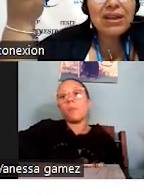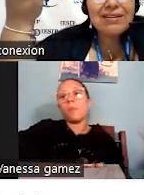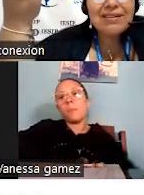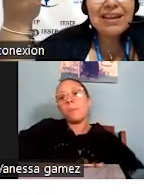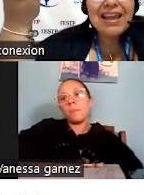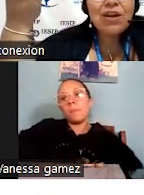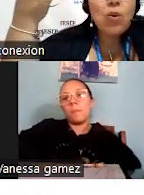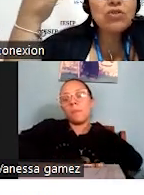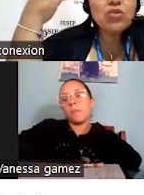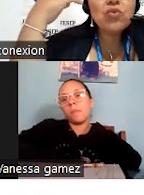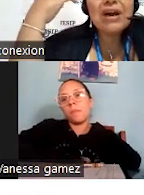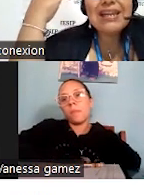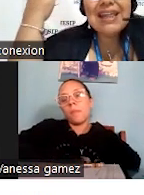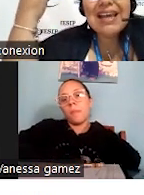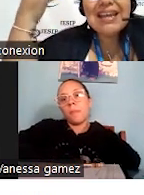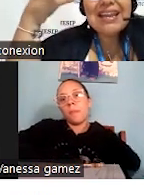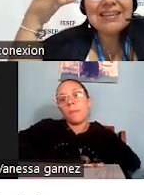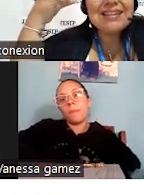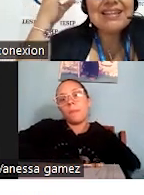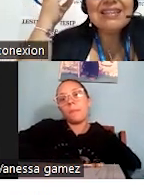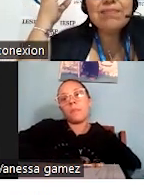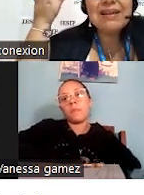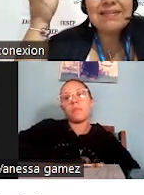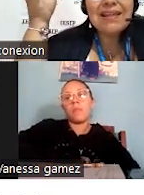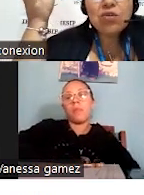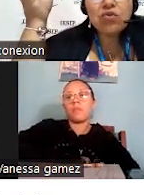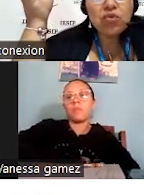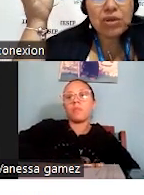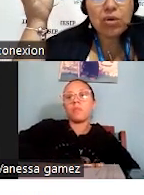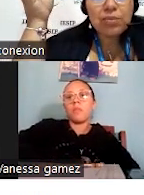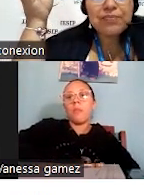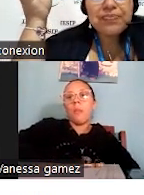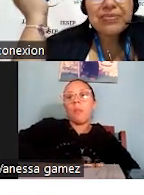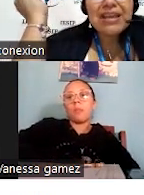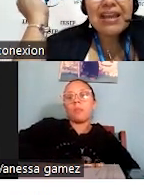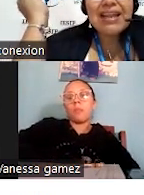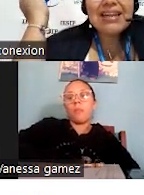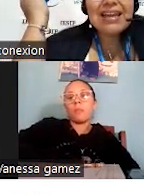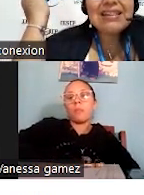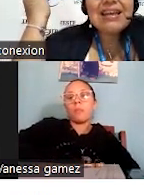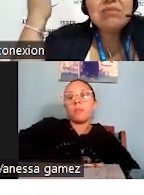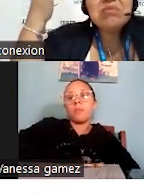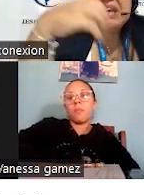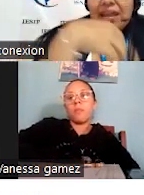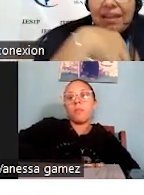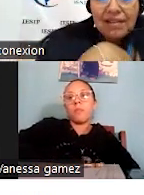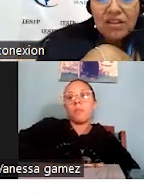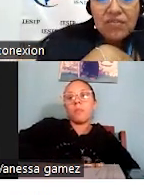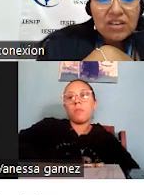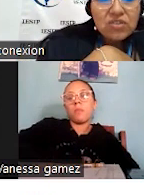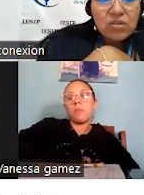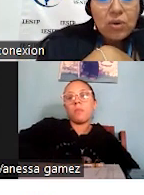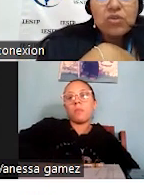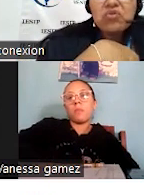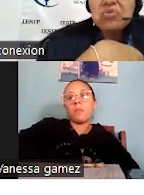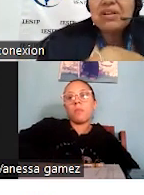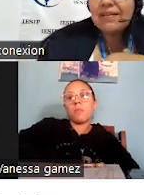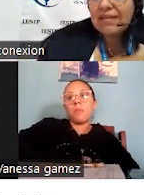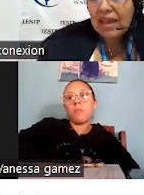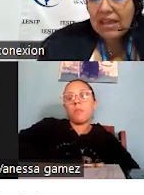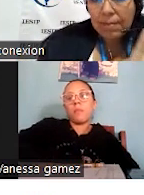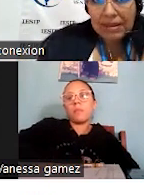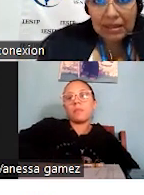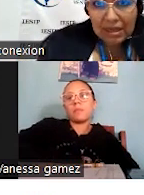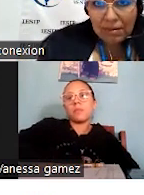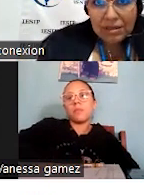evalúen en cuanto a su calidad y la asistencia prestada al consumidor. El cliente queda satisfecho cuando sus